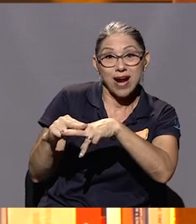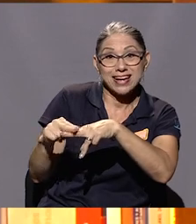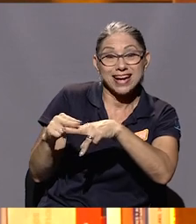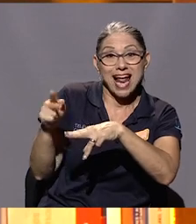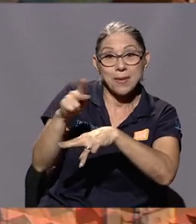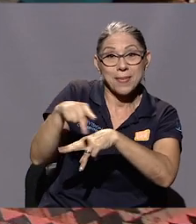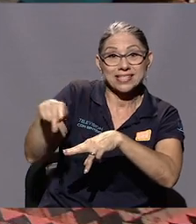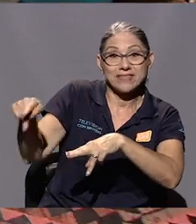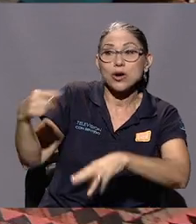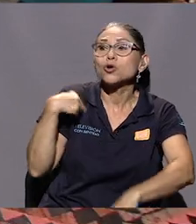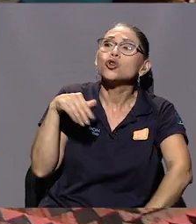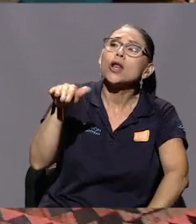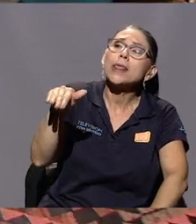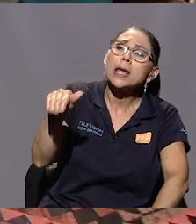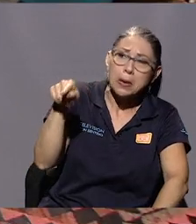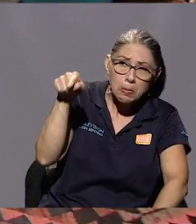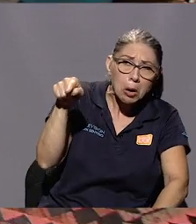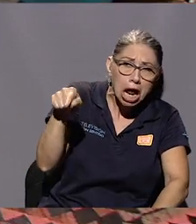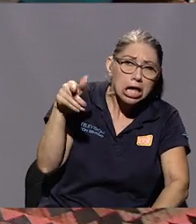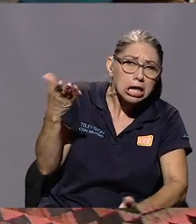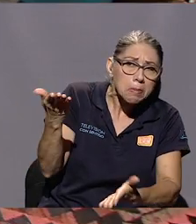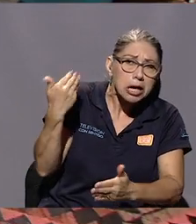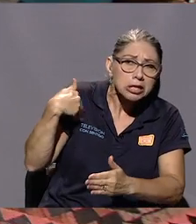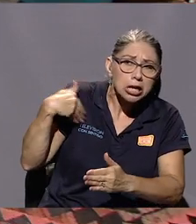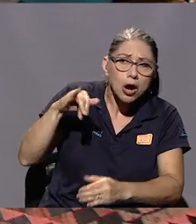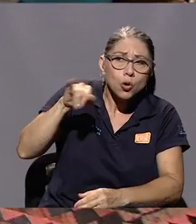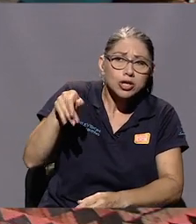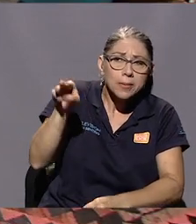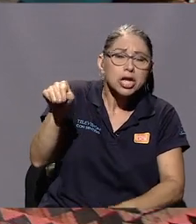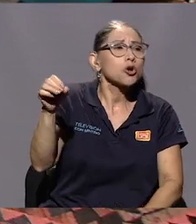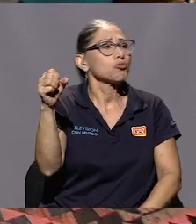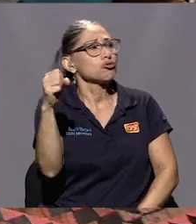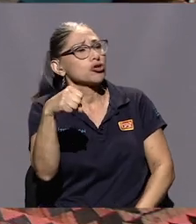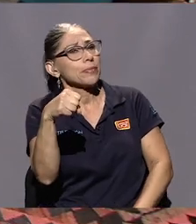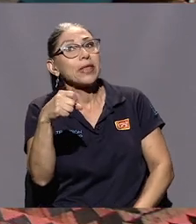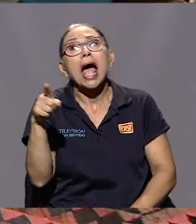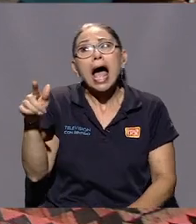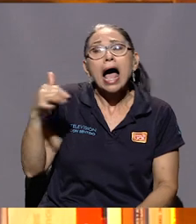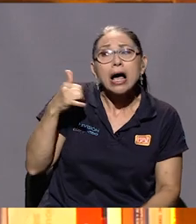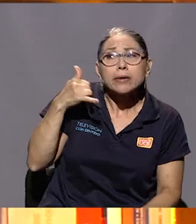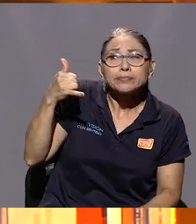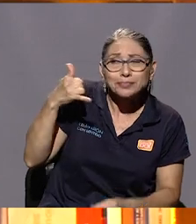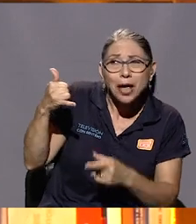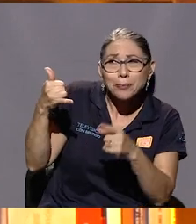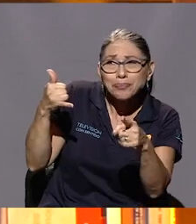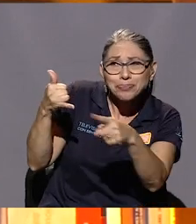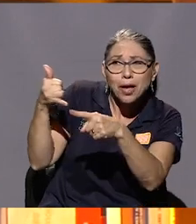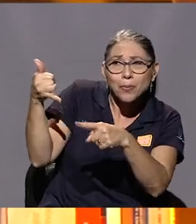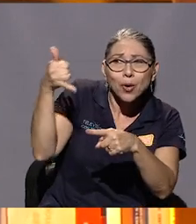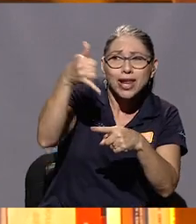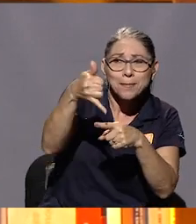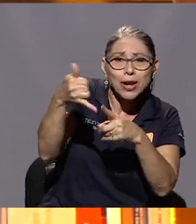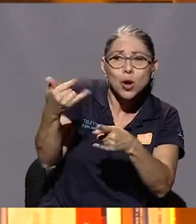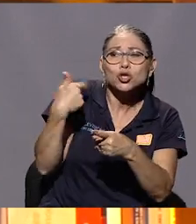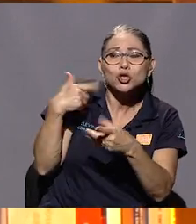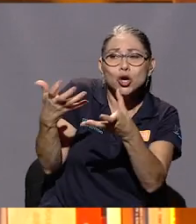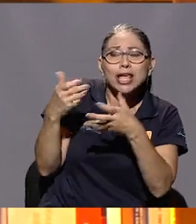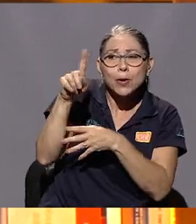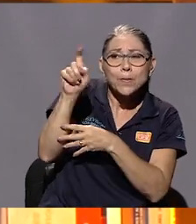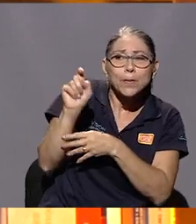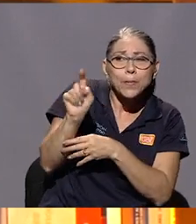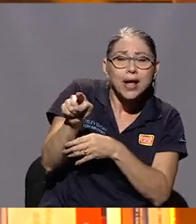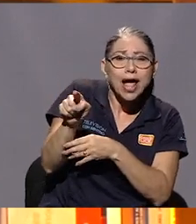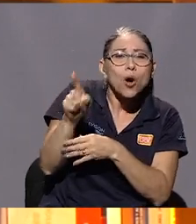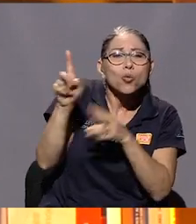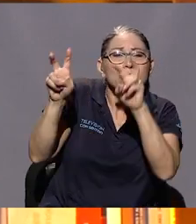Pacífico, y le dije, Reynier, ¿por ahí no estará José Merino? Y seguro me dijo, sí. Le dije, mira, ponémelo, es que yo quiero hacerle una consulta